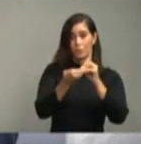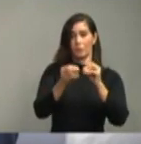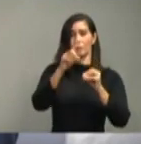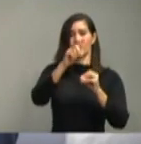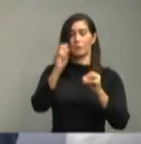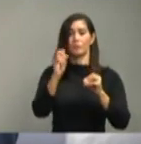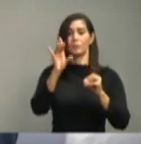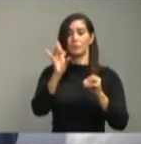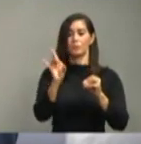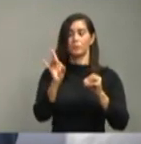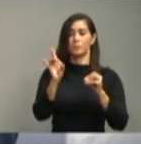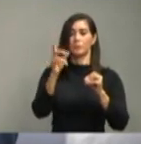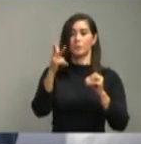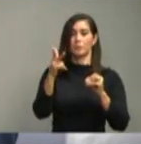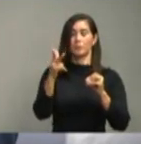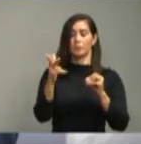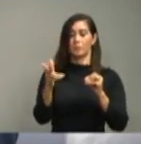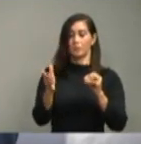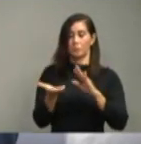fallecimientos.